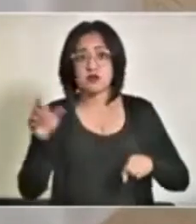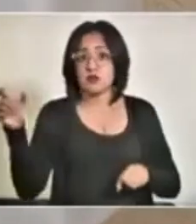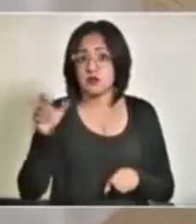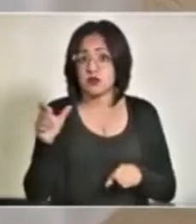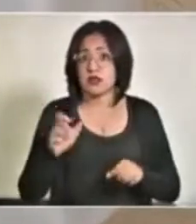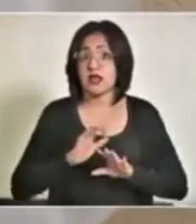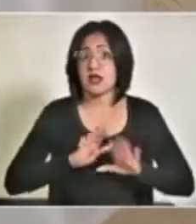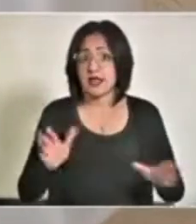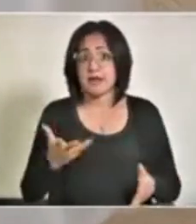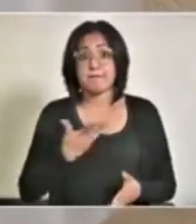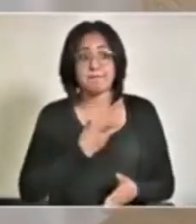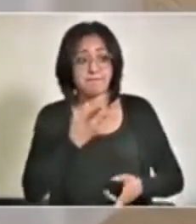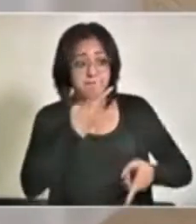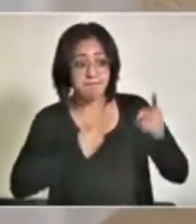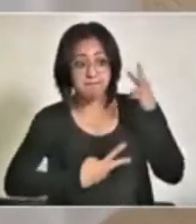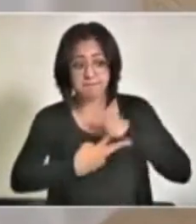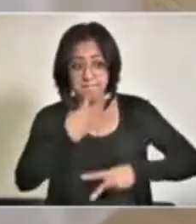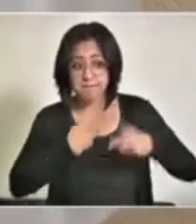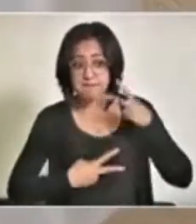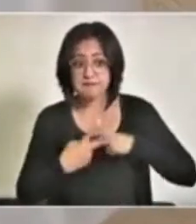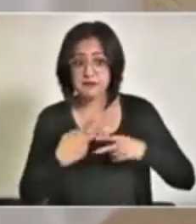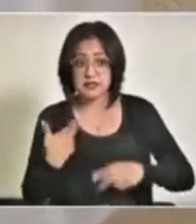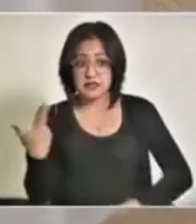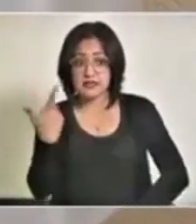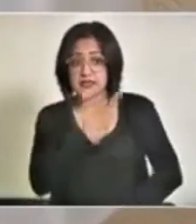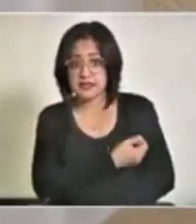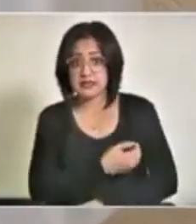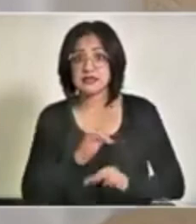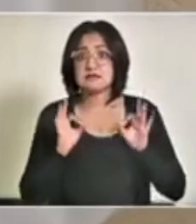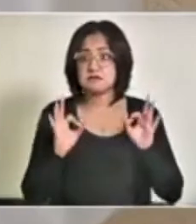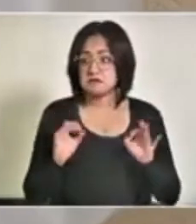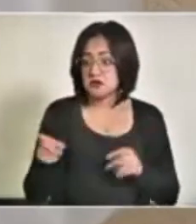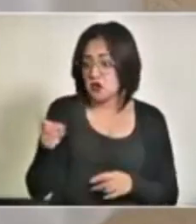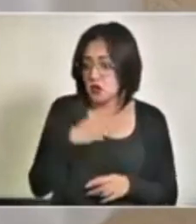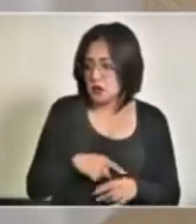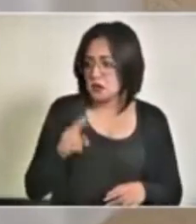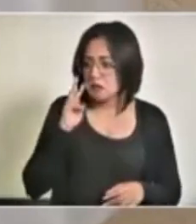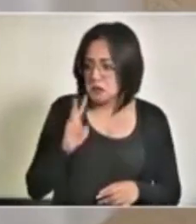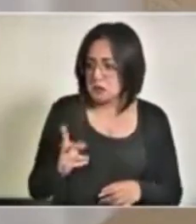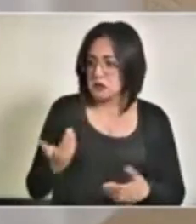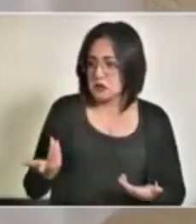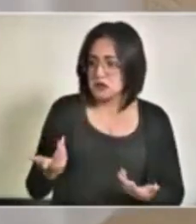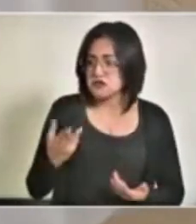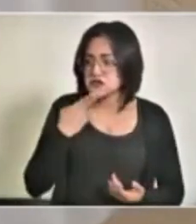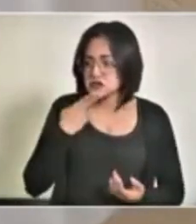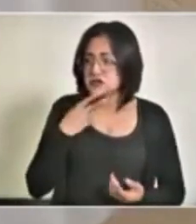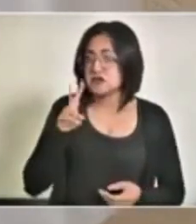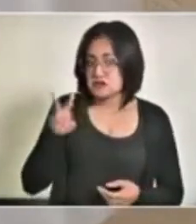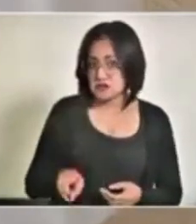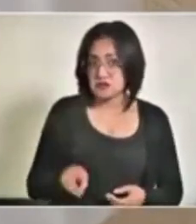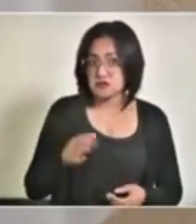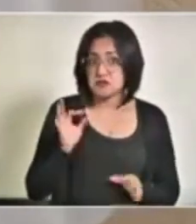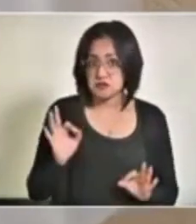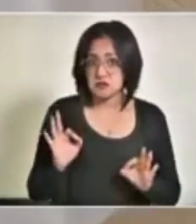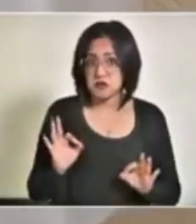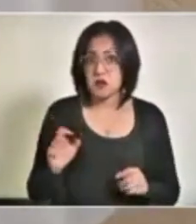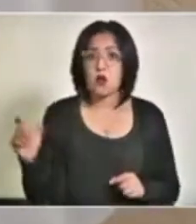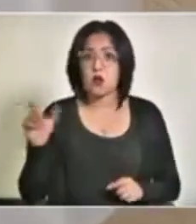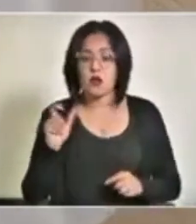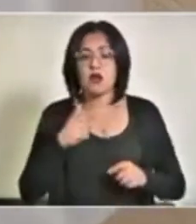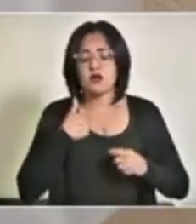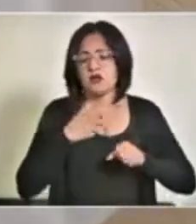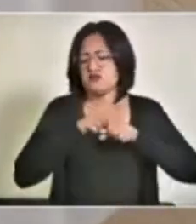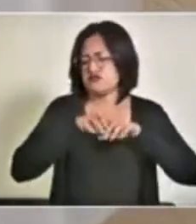la veamos, que su aplicación sea exitosa, cuando se pueda